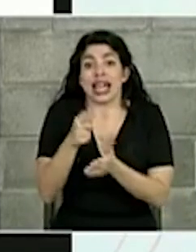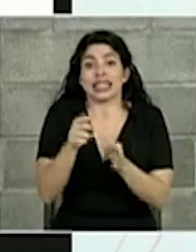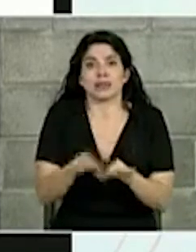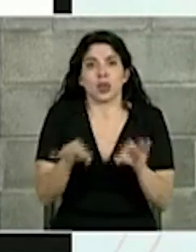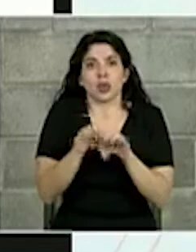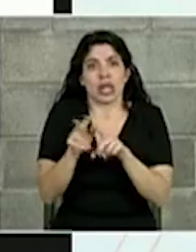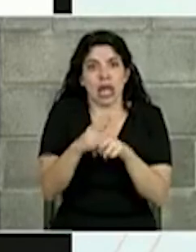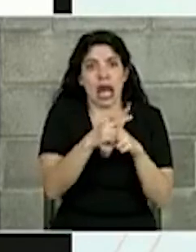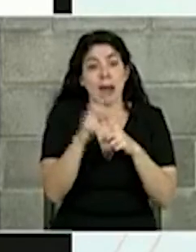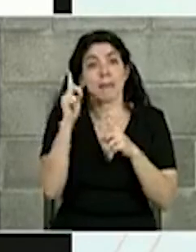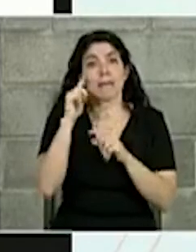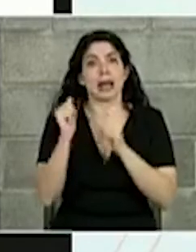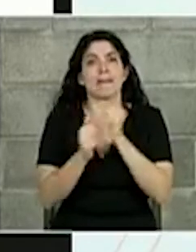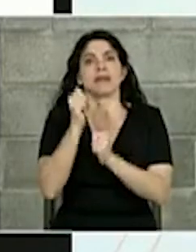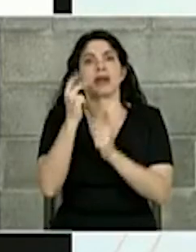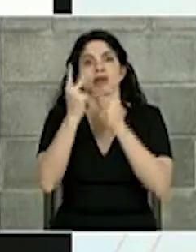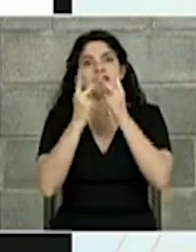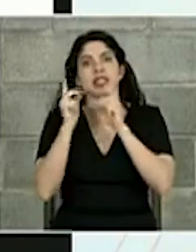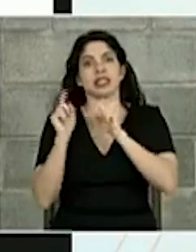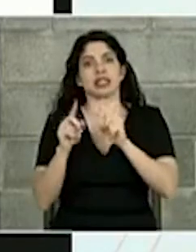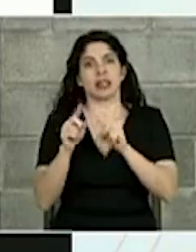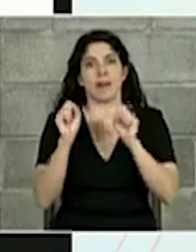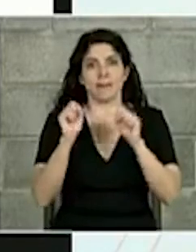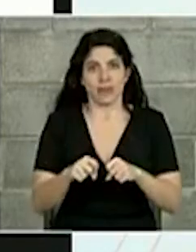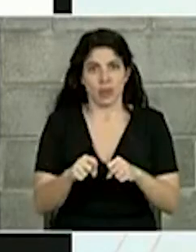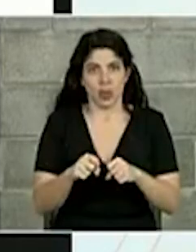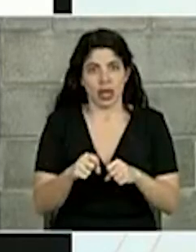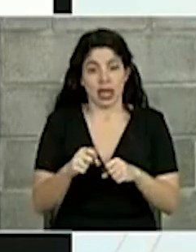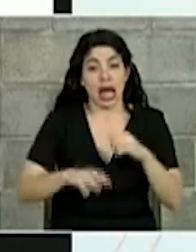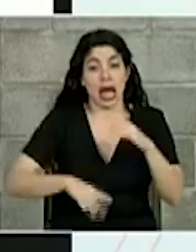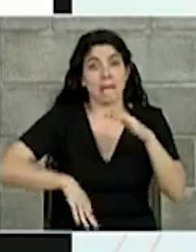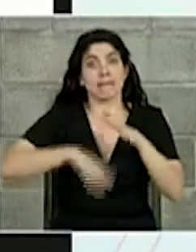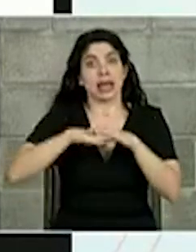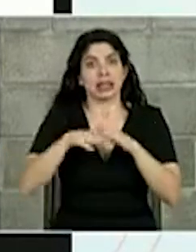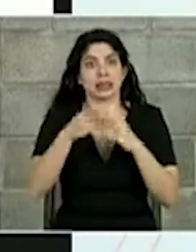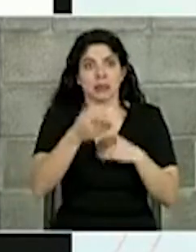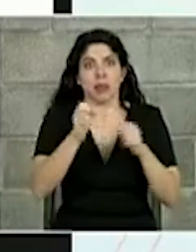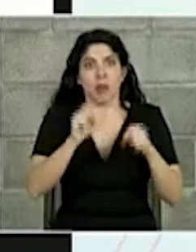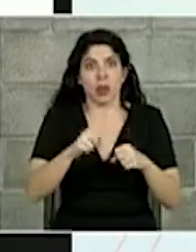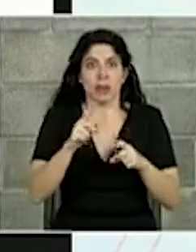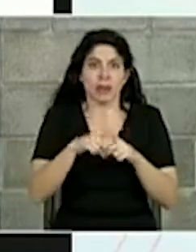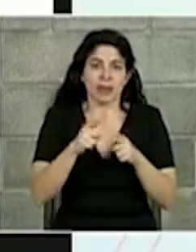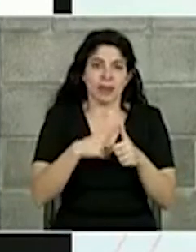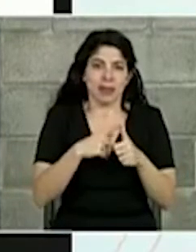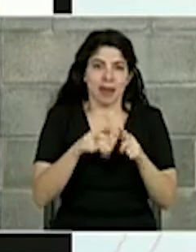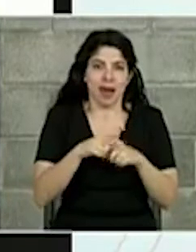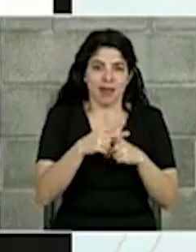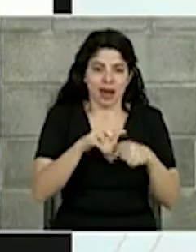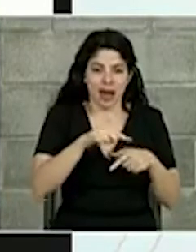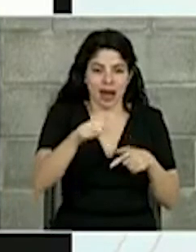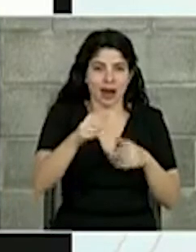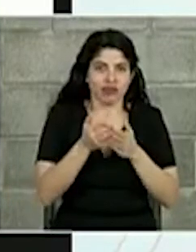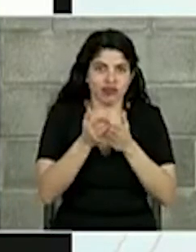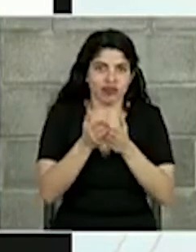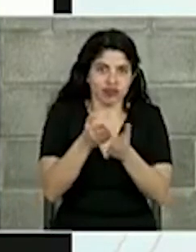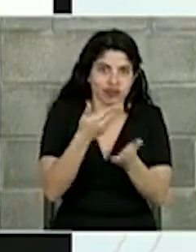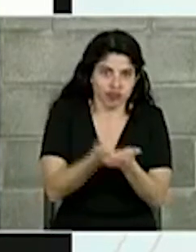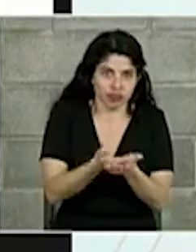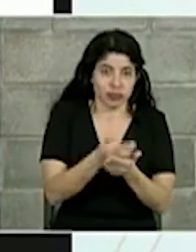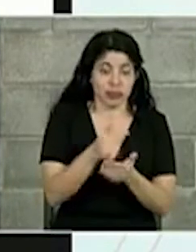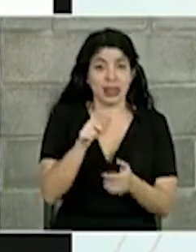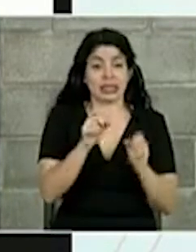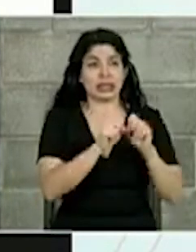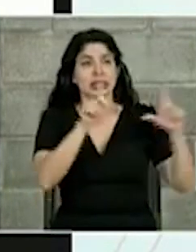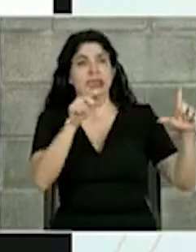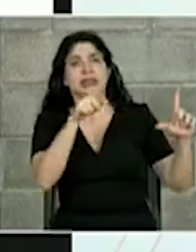aumentar la visitación de la isla y que lleguemos a la capacidad máxima que la isla puede tener. Esto es una